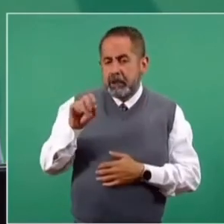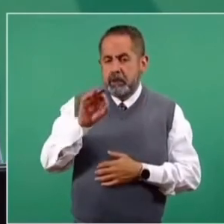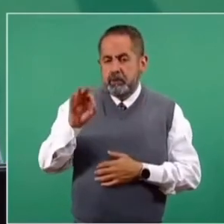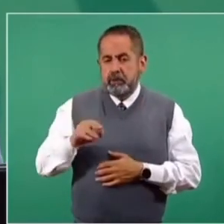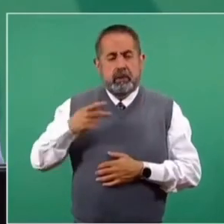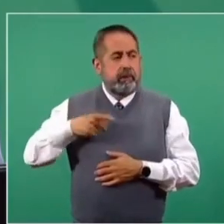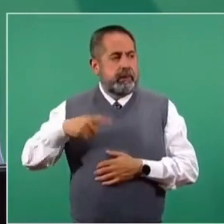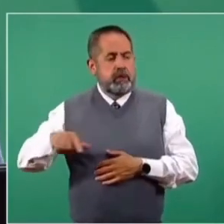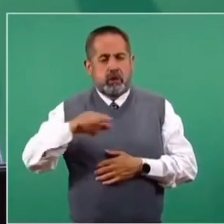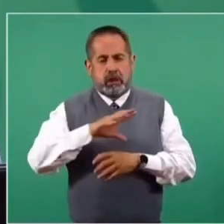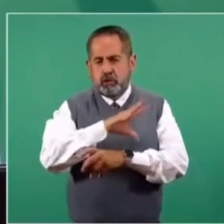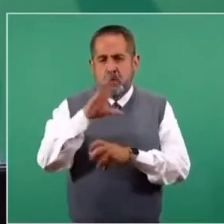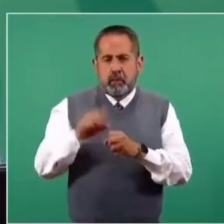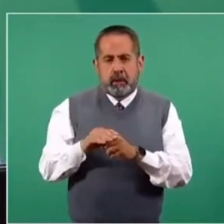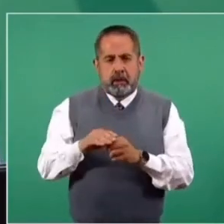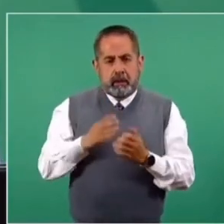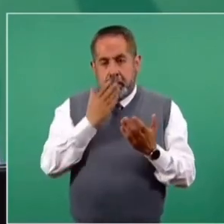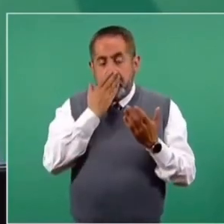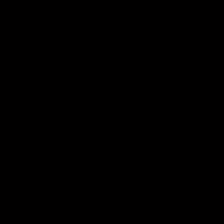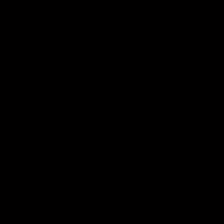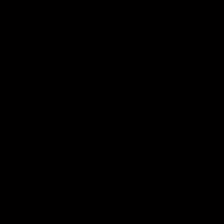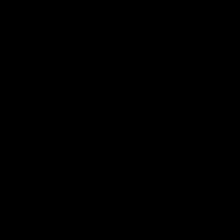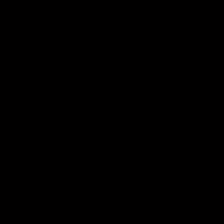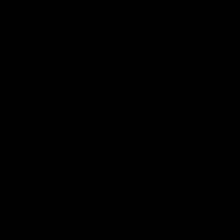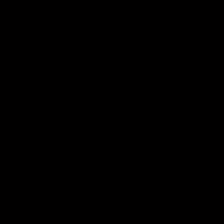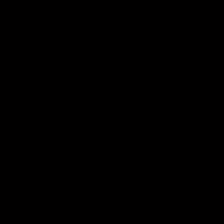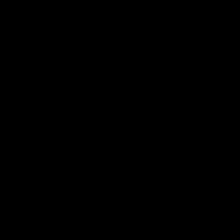de la población total vacunada. ¡Gracias! ¡Gracias! ¡Gracias!